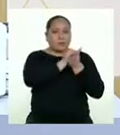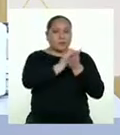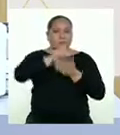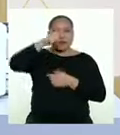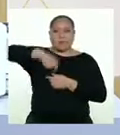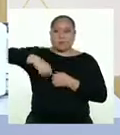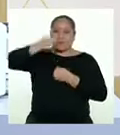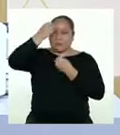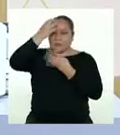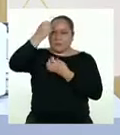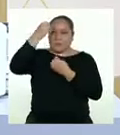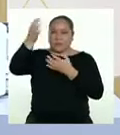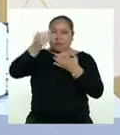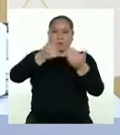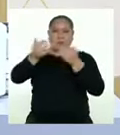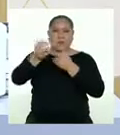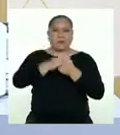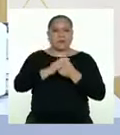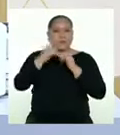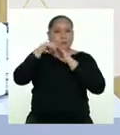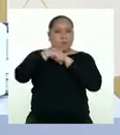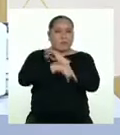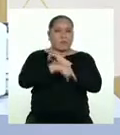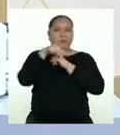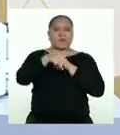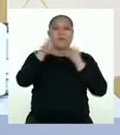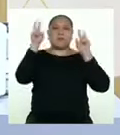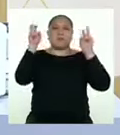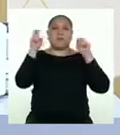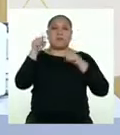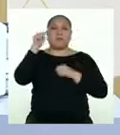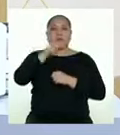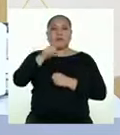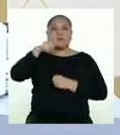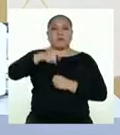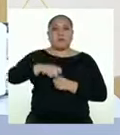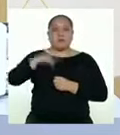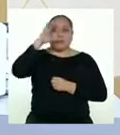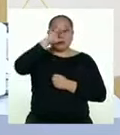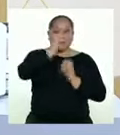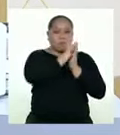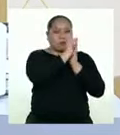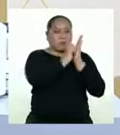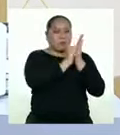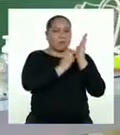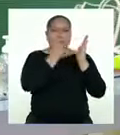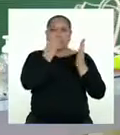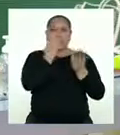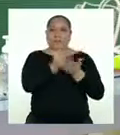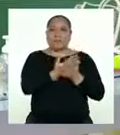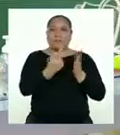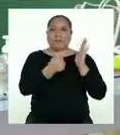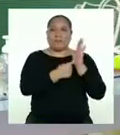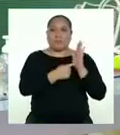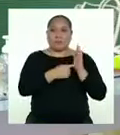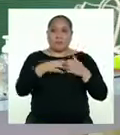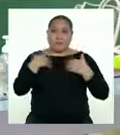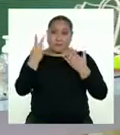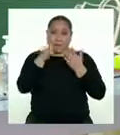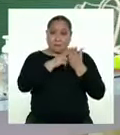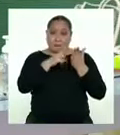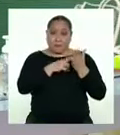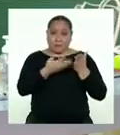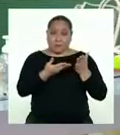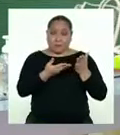informarnos y profundizar un poco más en el tema. Para ello, buscó un texto buenísimo. ¿Lo pudo leer?